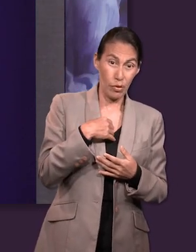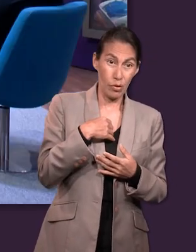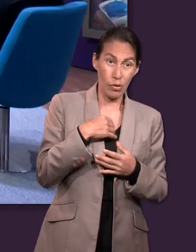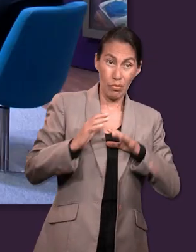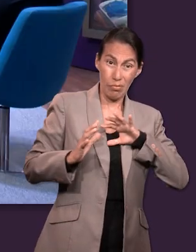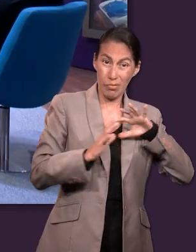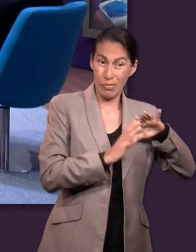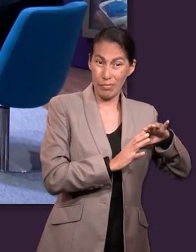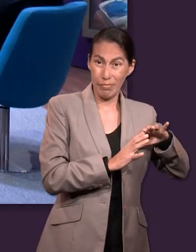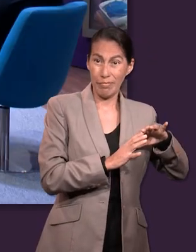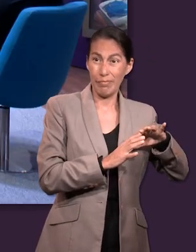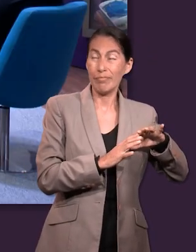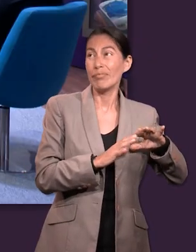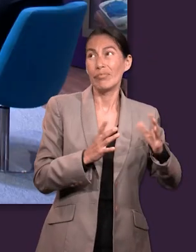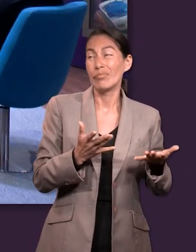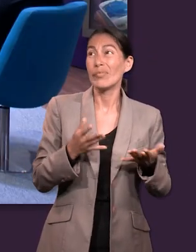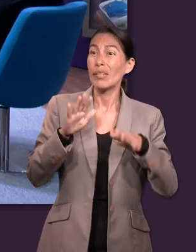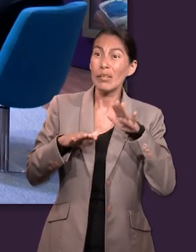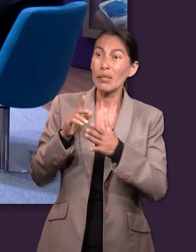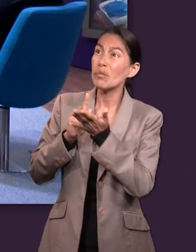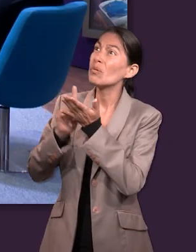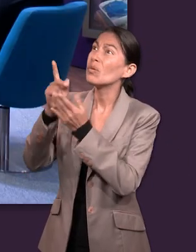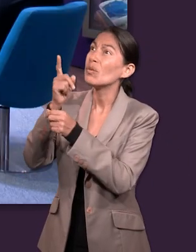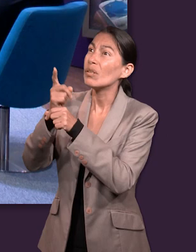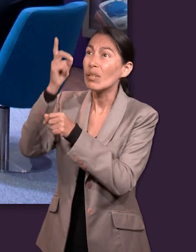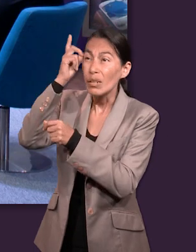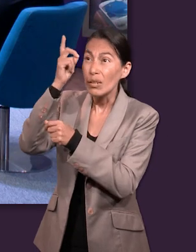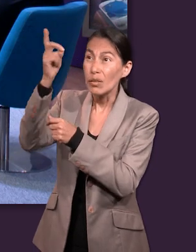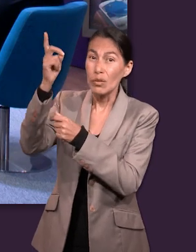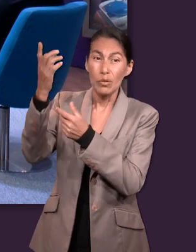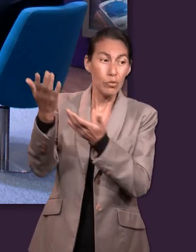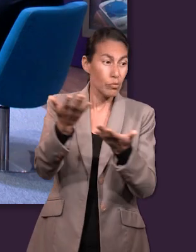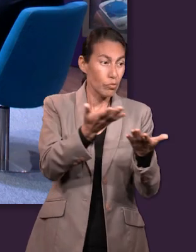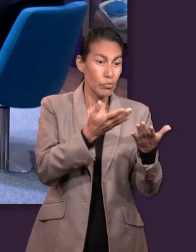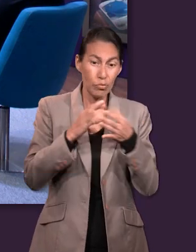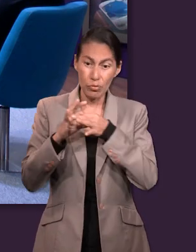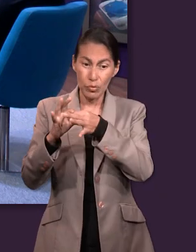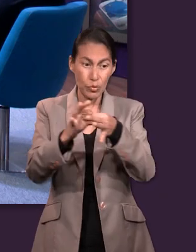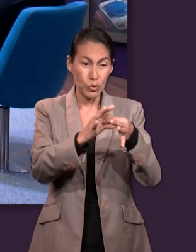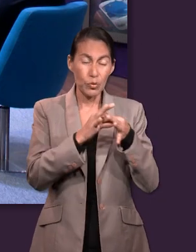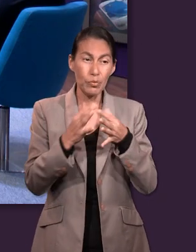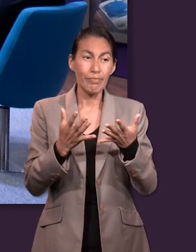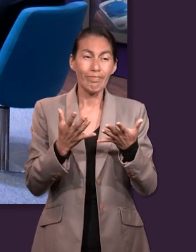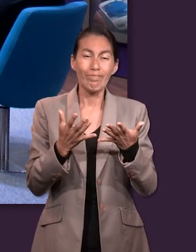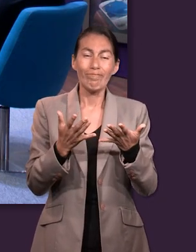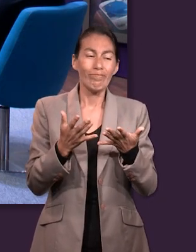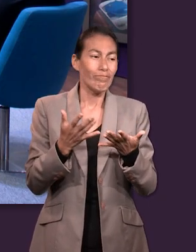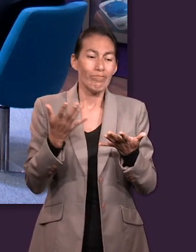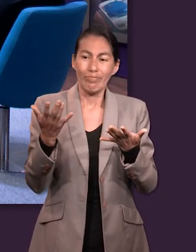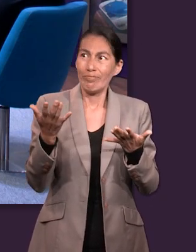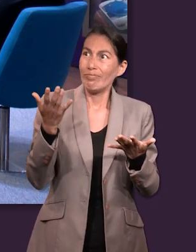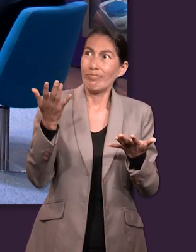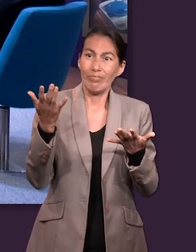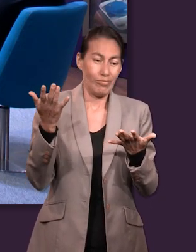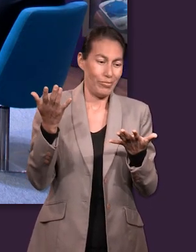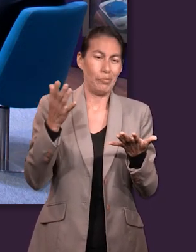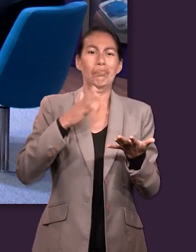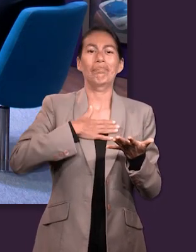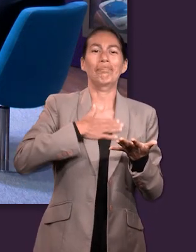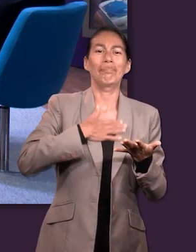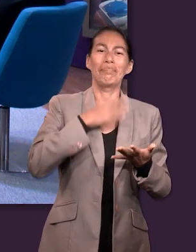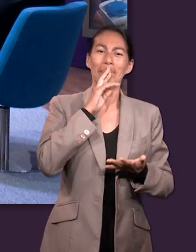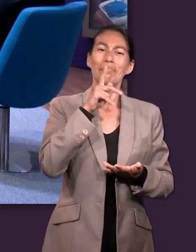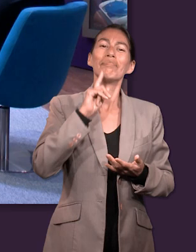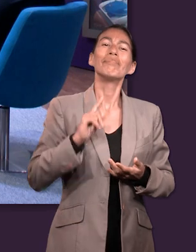refiriéndonos a la voluntad de Dios en el contexto cotidiano de la convivencia. Uno como que tiene ese instinto natural de pretender que su